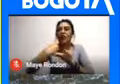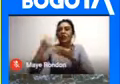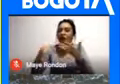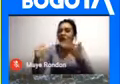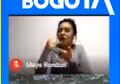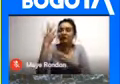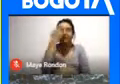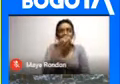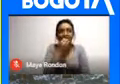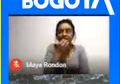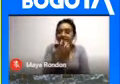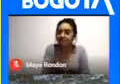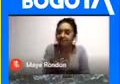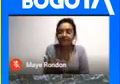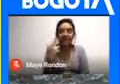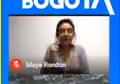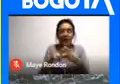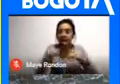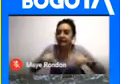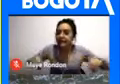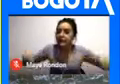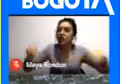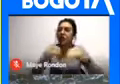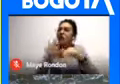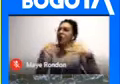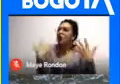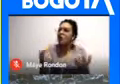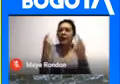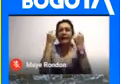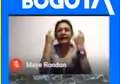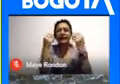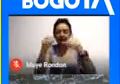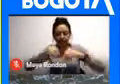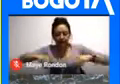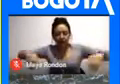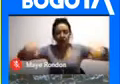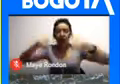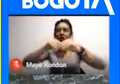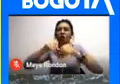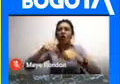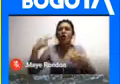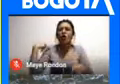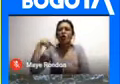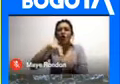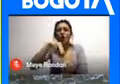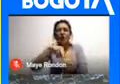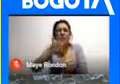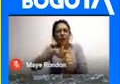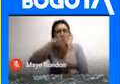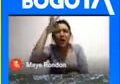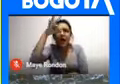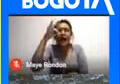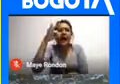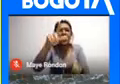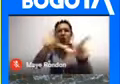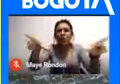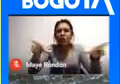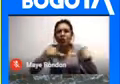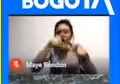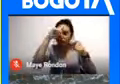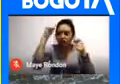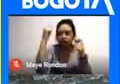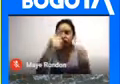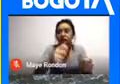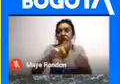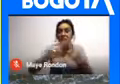Maravillosas Que encontramos En el territorio Es como Comprendemos El territorio Muisca A partir de lugares Sagrados A partir de